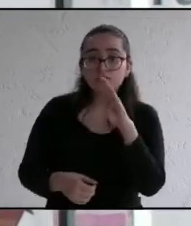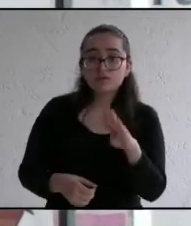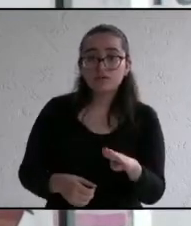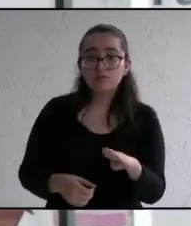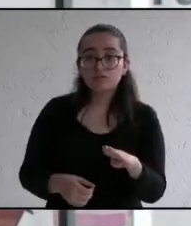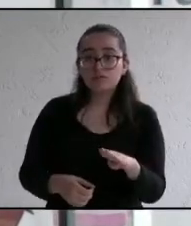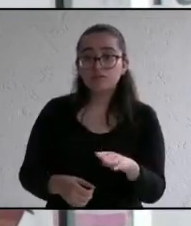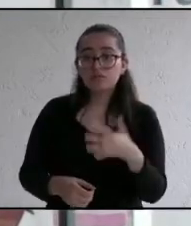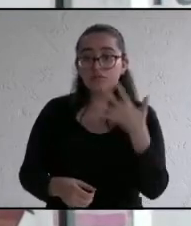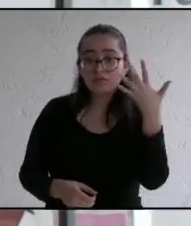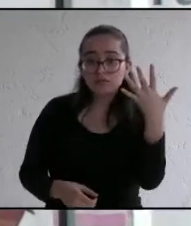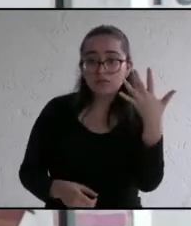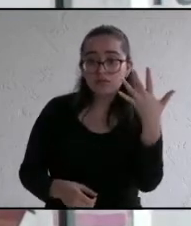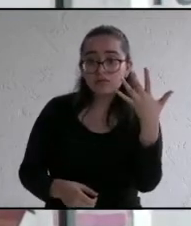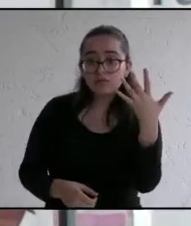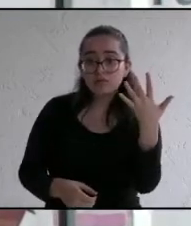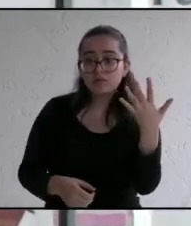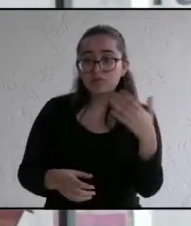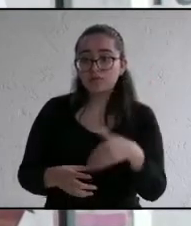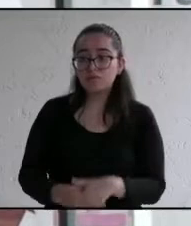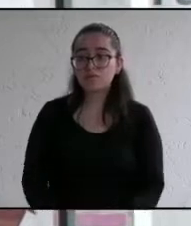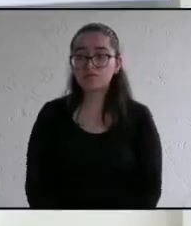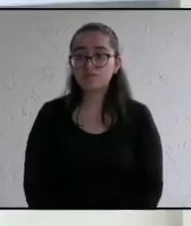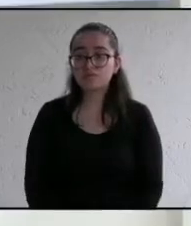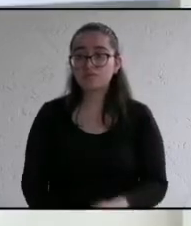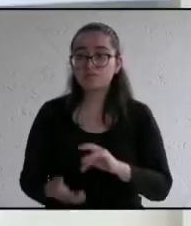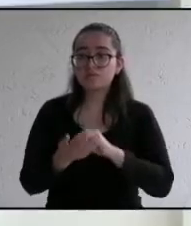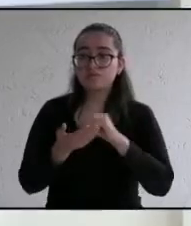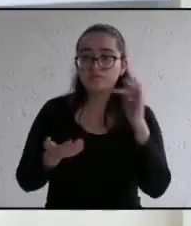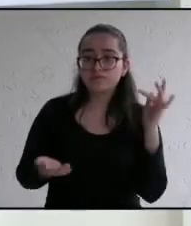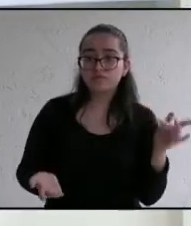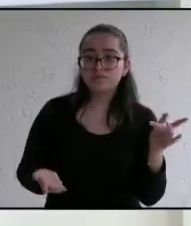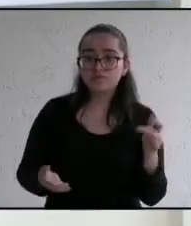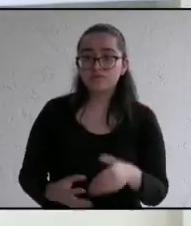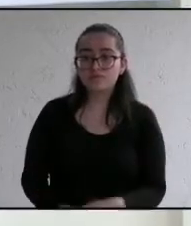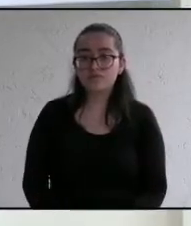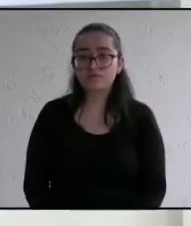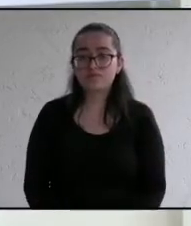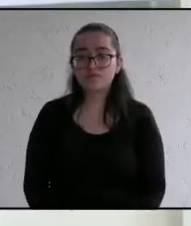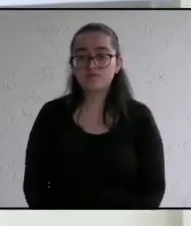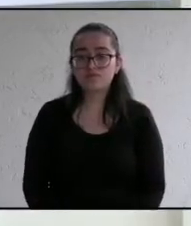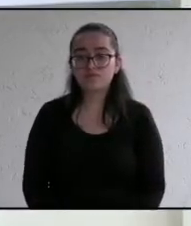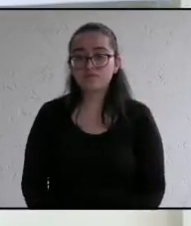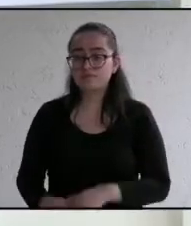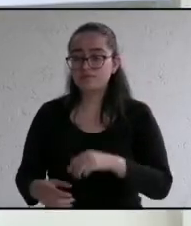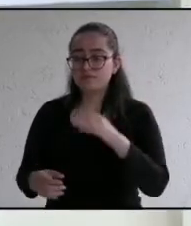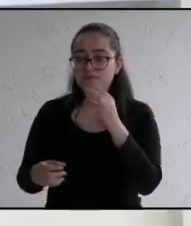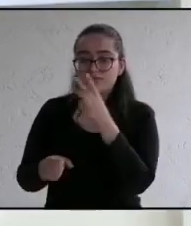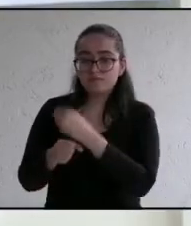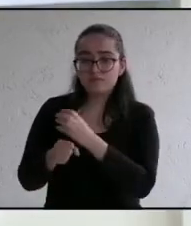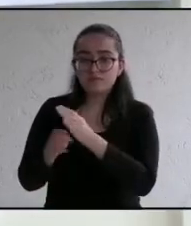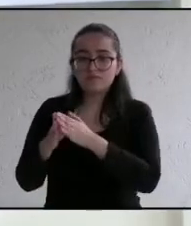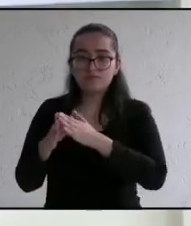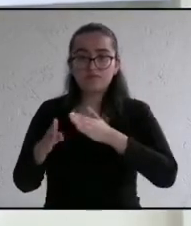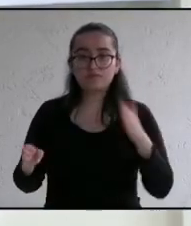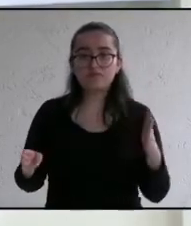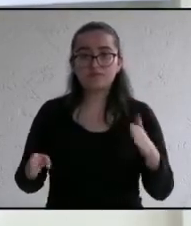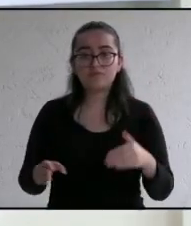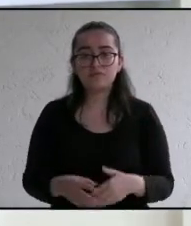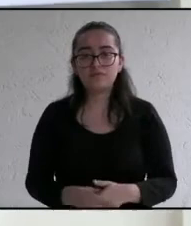ataúres uno para su cuerpo y cuatro para su lengua Muchísimas gracias candidato y bien pasamos al tercer bloque adelante Inés